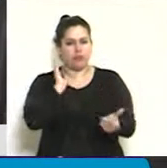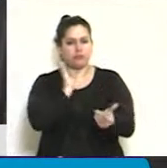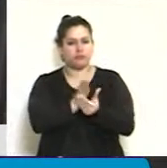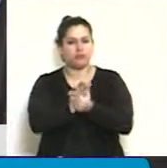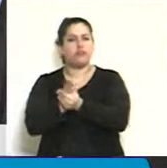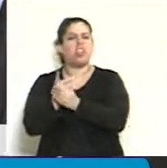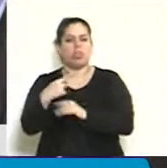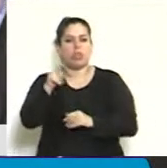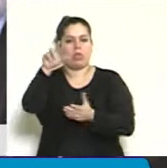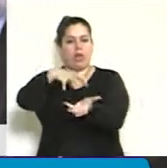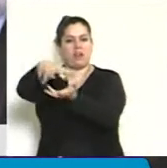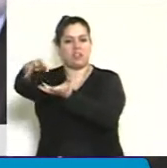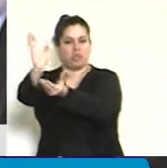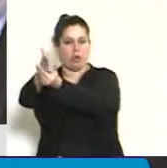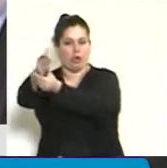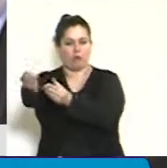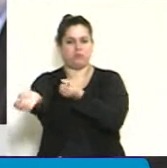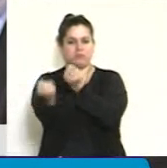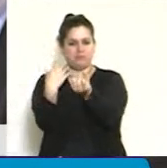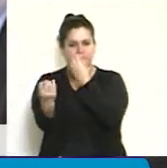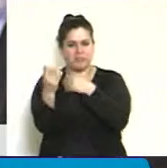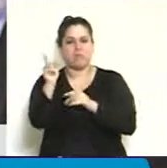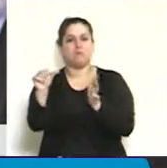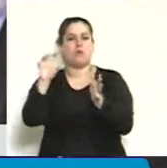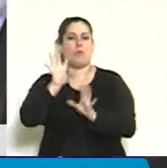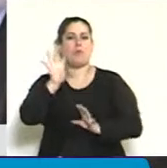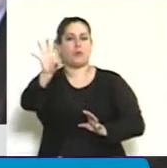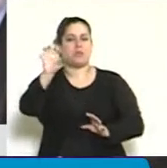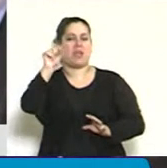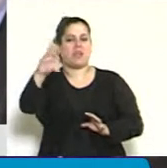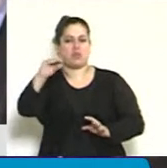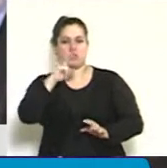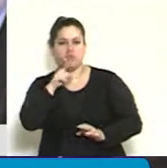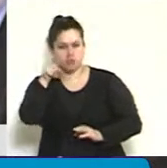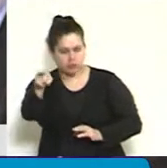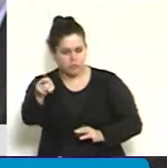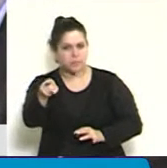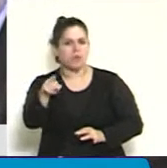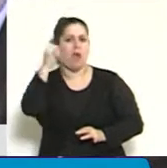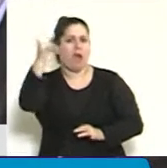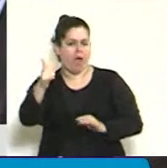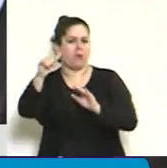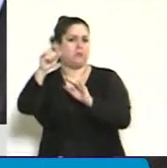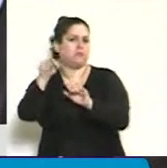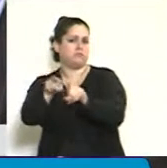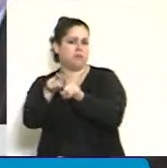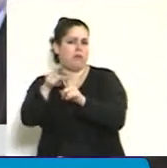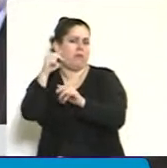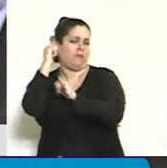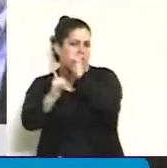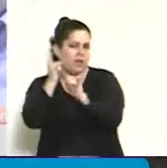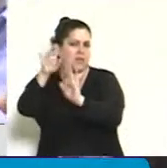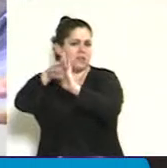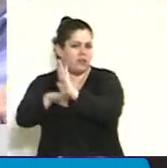del diario Jornada, de la provincia de Chubut, y constituyen el itinerario de las luchas previas y